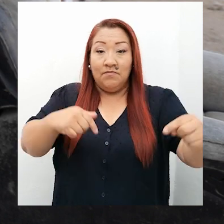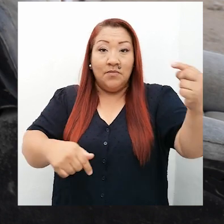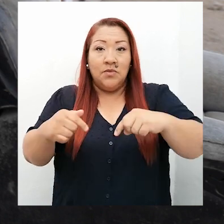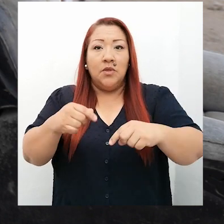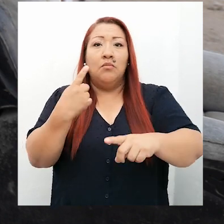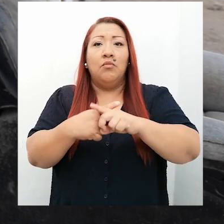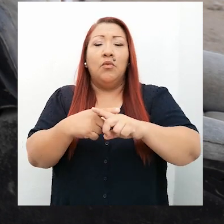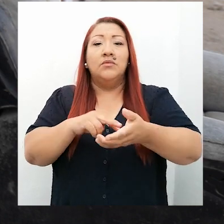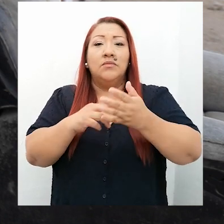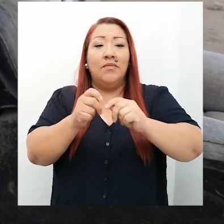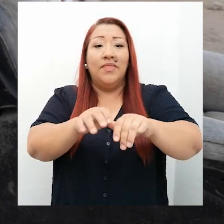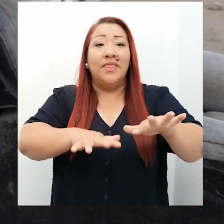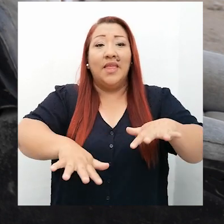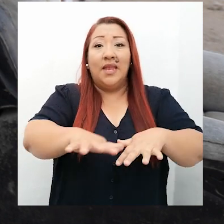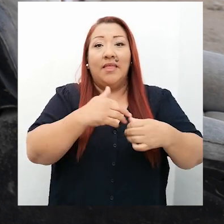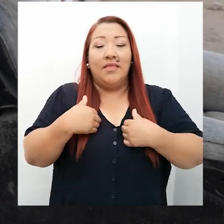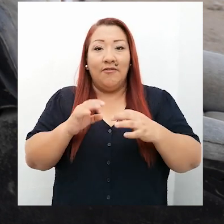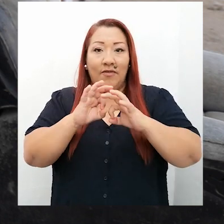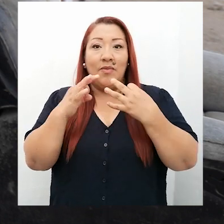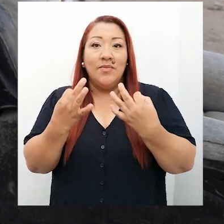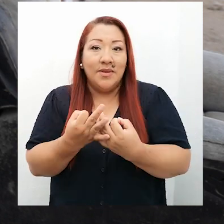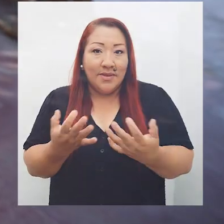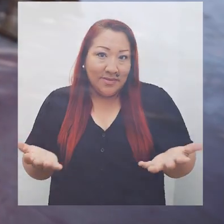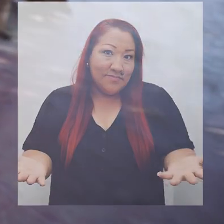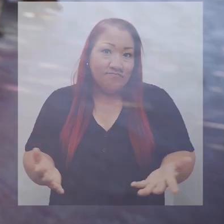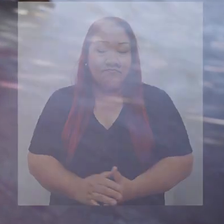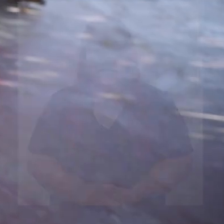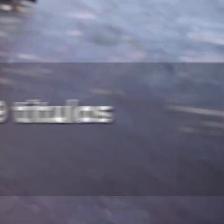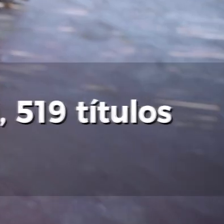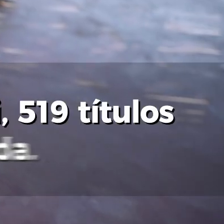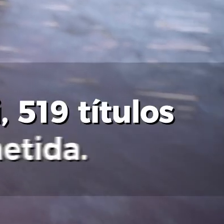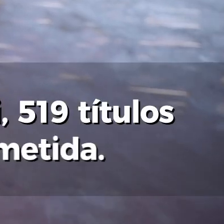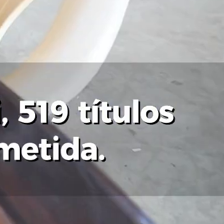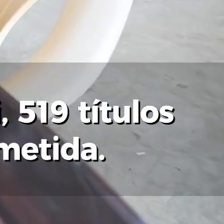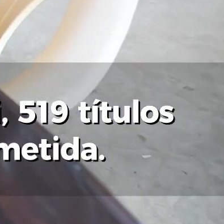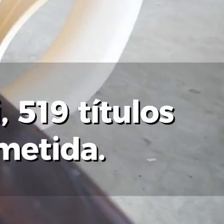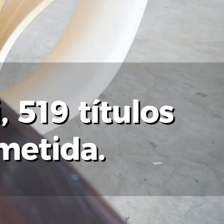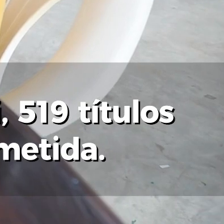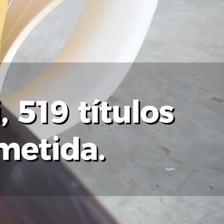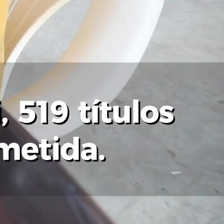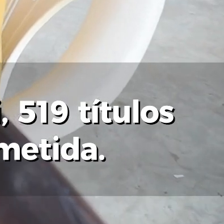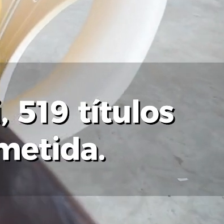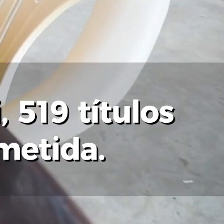como todos los que venimos acá, por un pedazo de terreno porque tenemos familia.